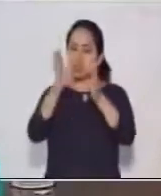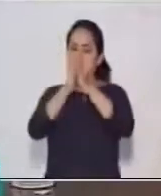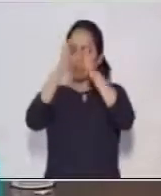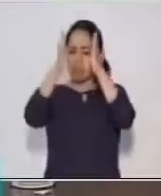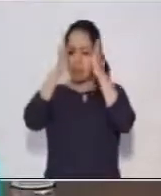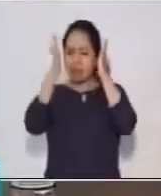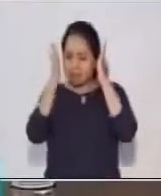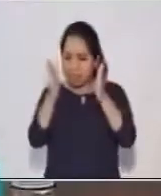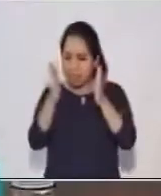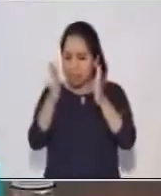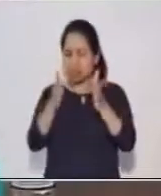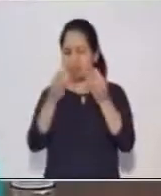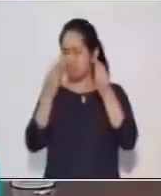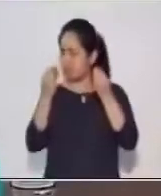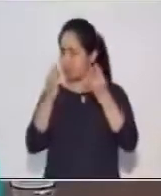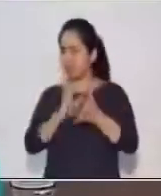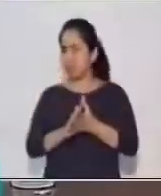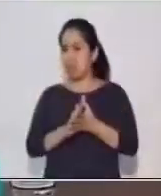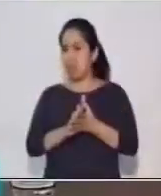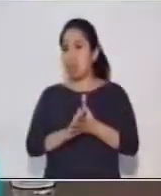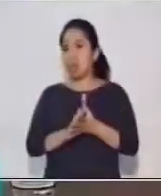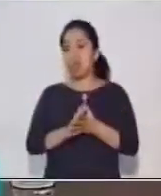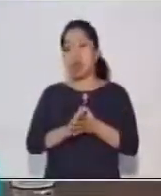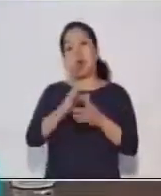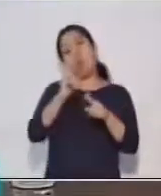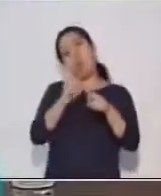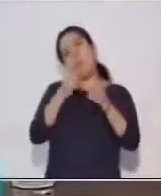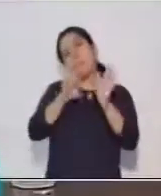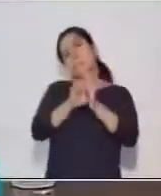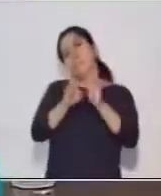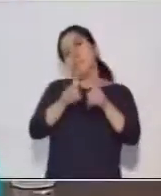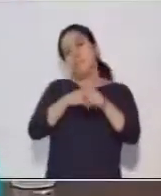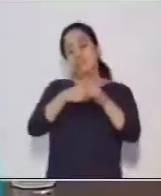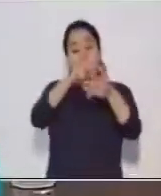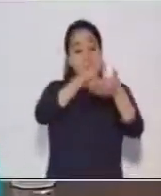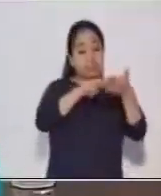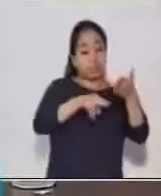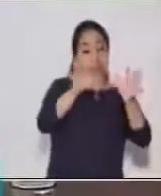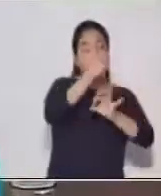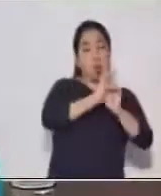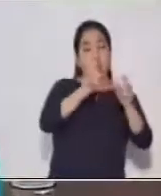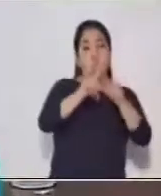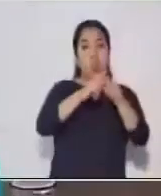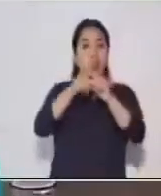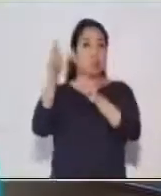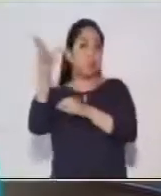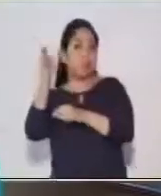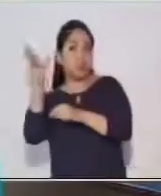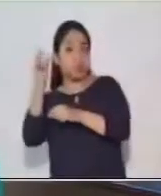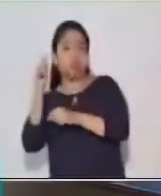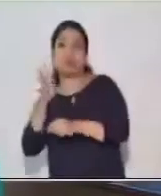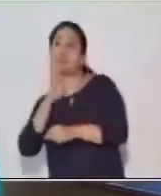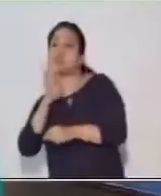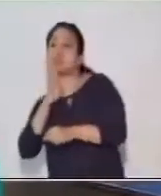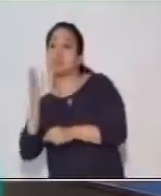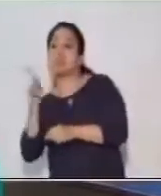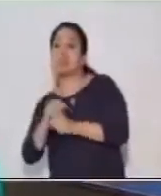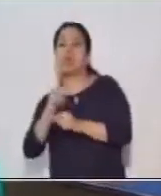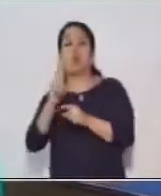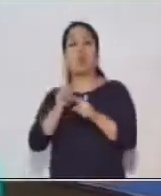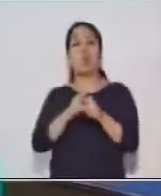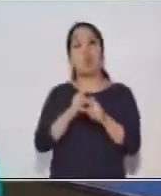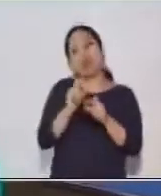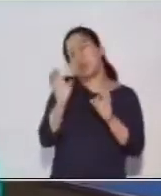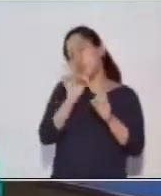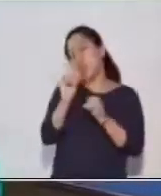mucha atención. Ya sea cuando estamos leyendo o cuando estamos escuchando lo que nos dicen. Así como lo hicimos